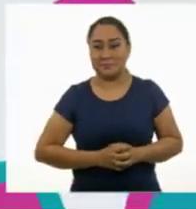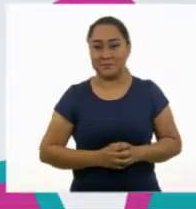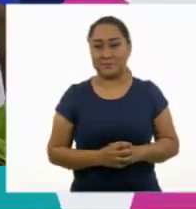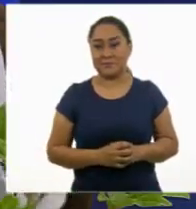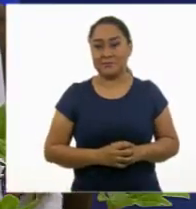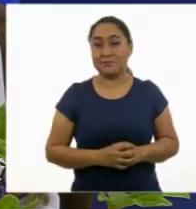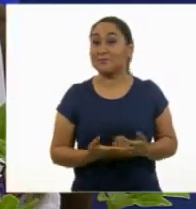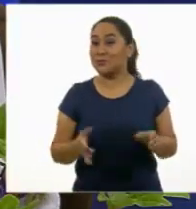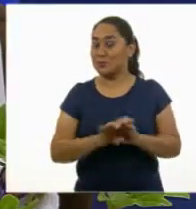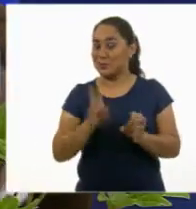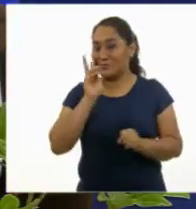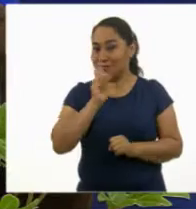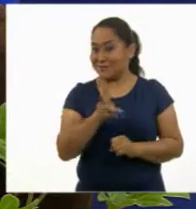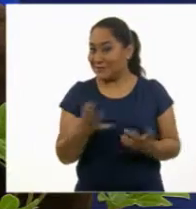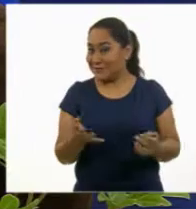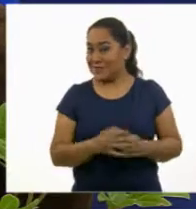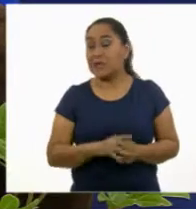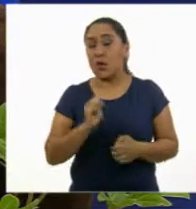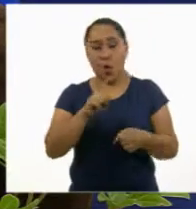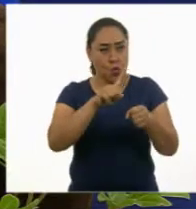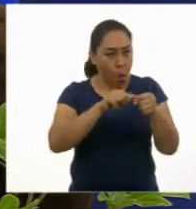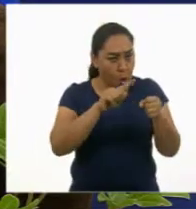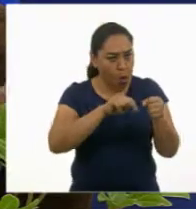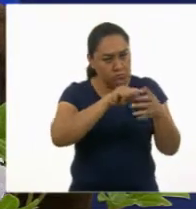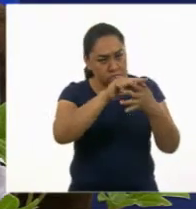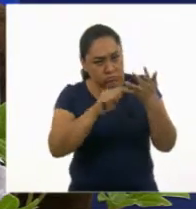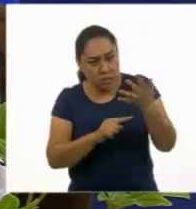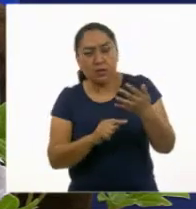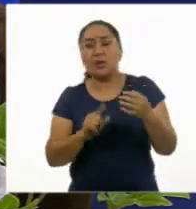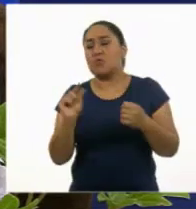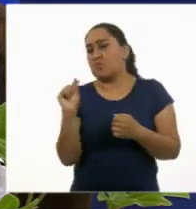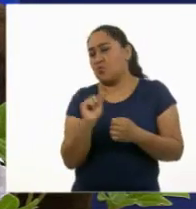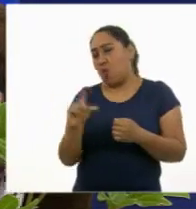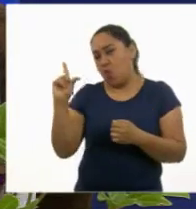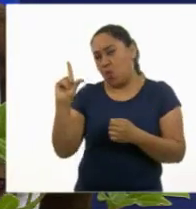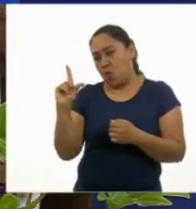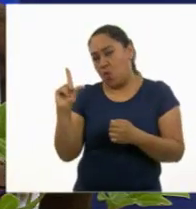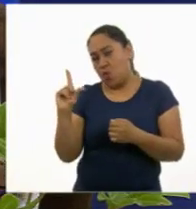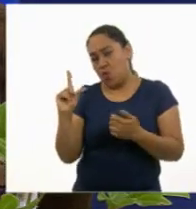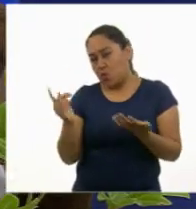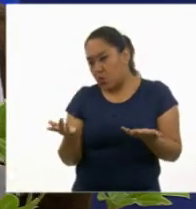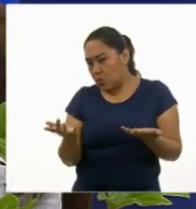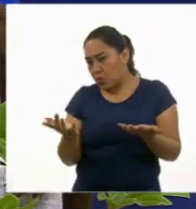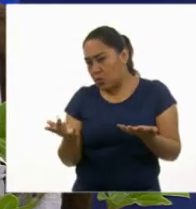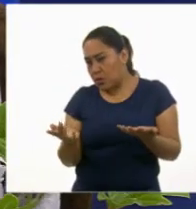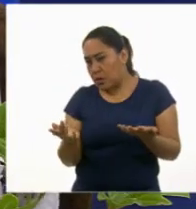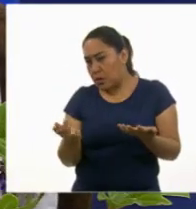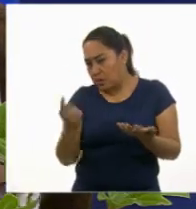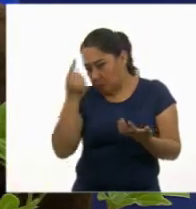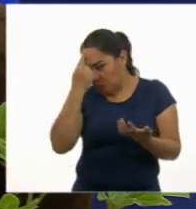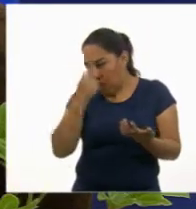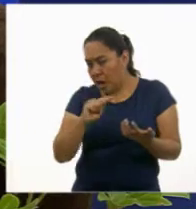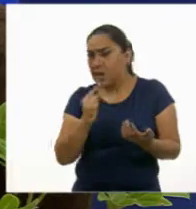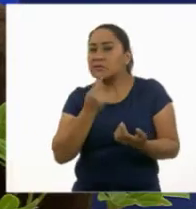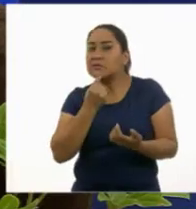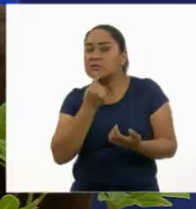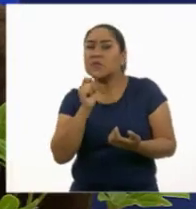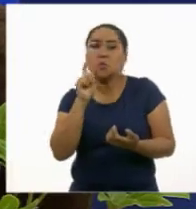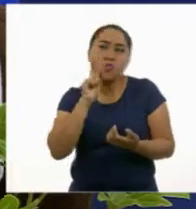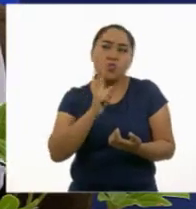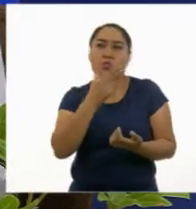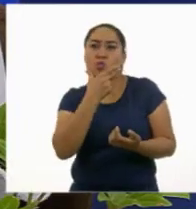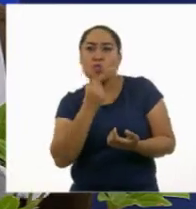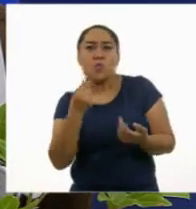¿Qué tal, eh? Los colores y las profesiones son para niñas o niños o personas. ¿Ustedes qué opinan?